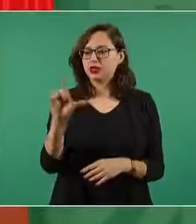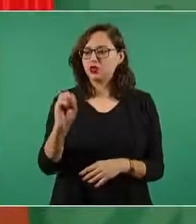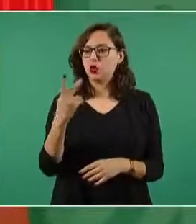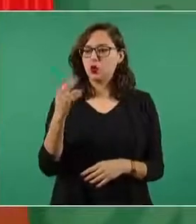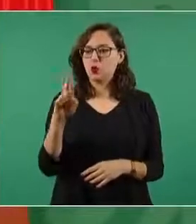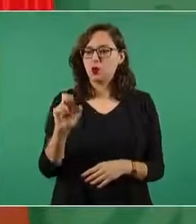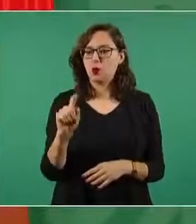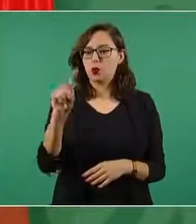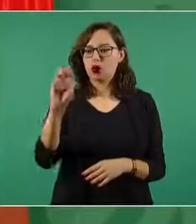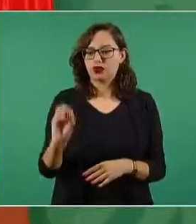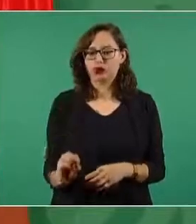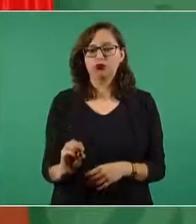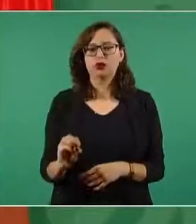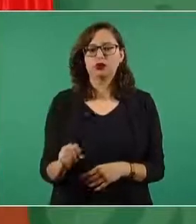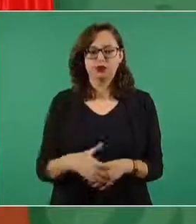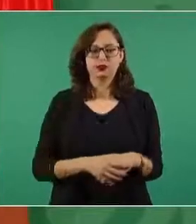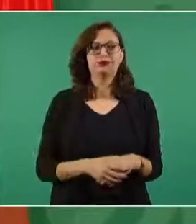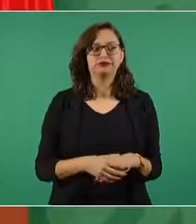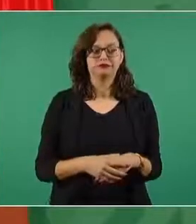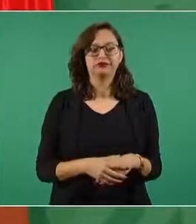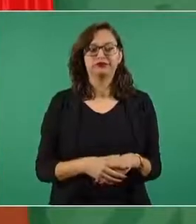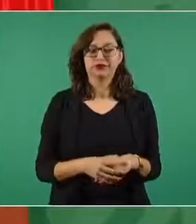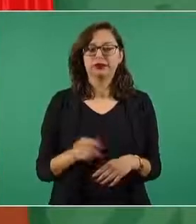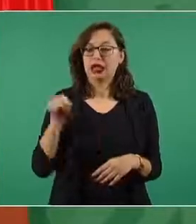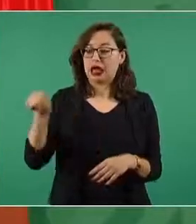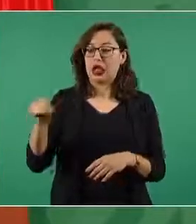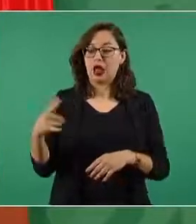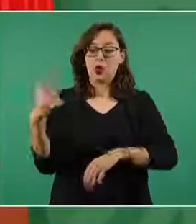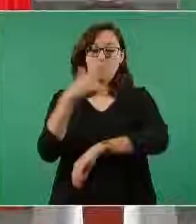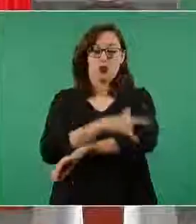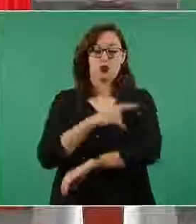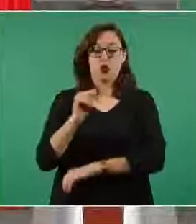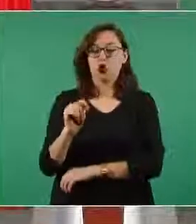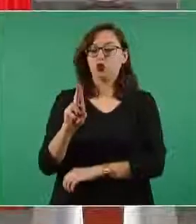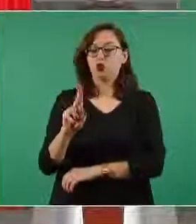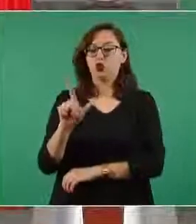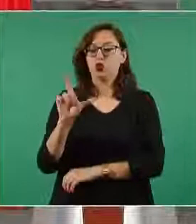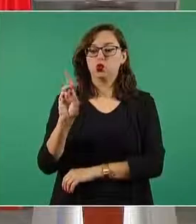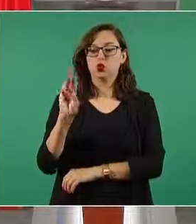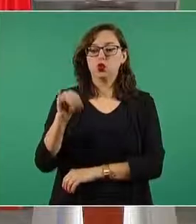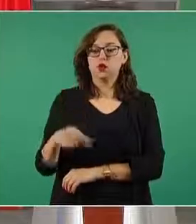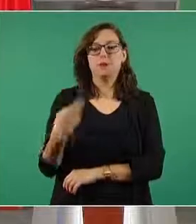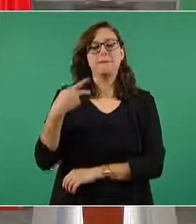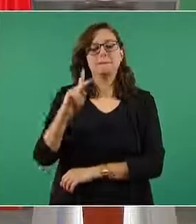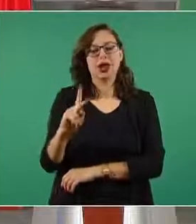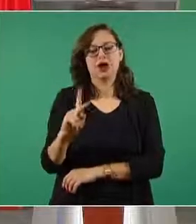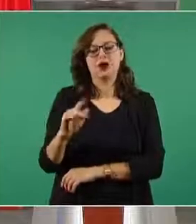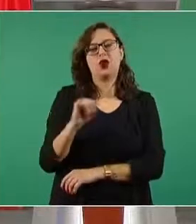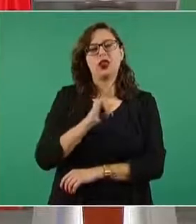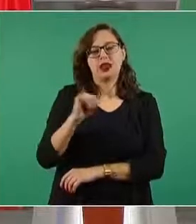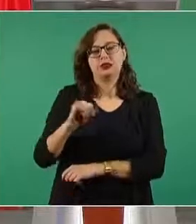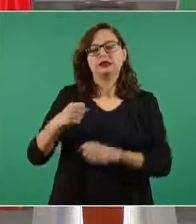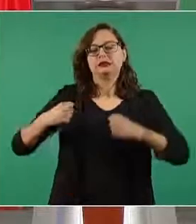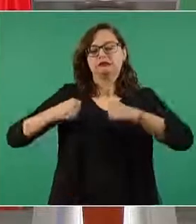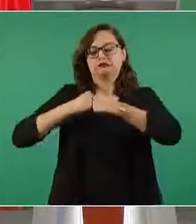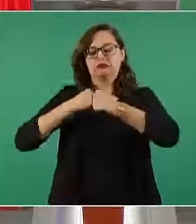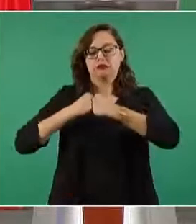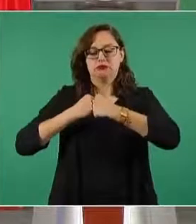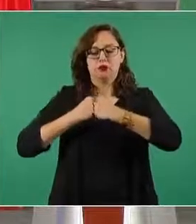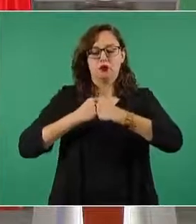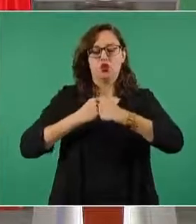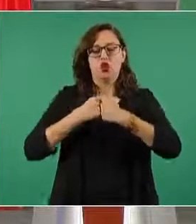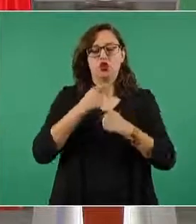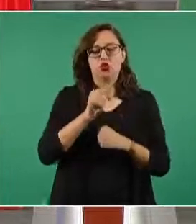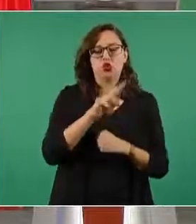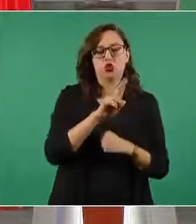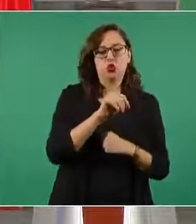porque está en Tulum el aeropuerto pero en los límites entre el municipio de Tulum y Carrillo